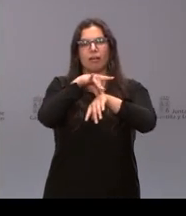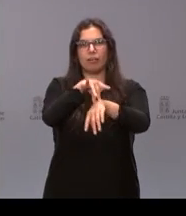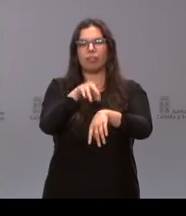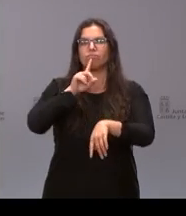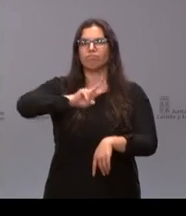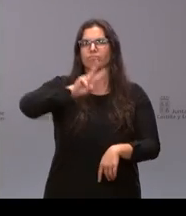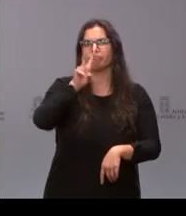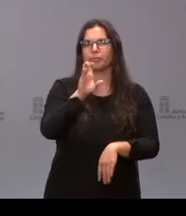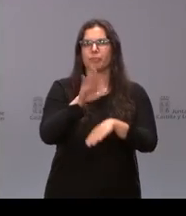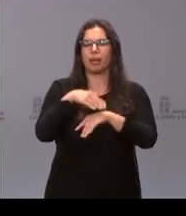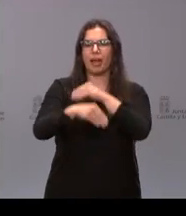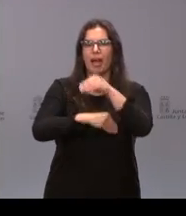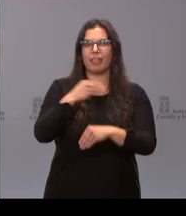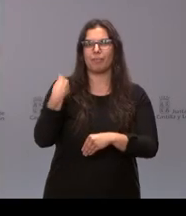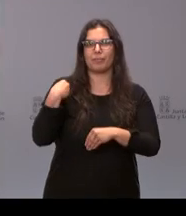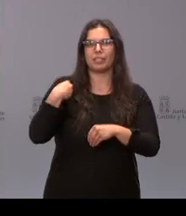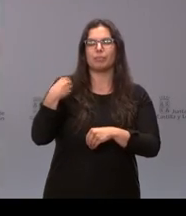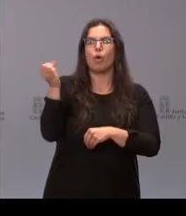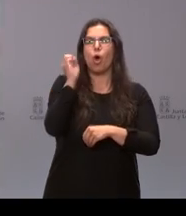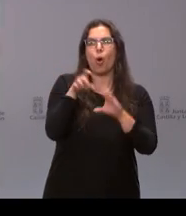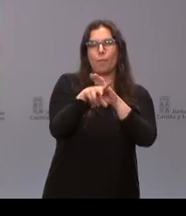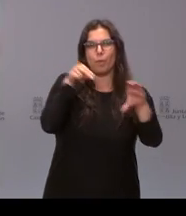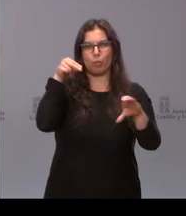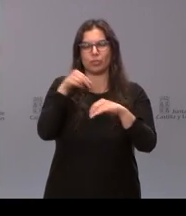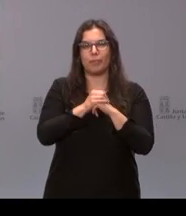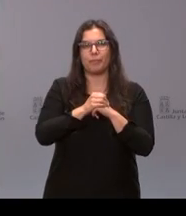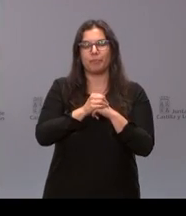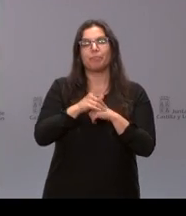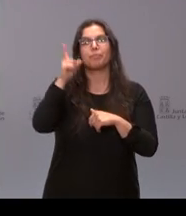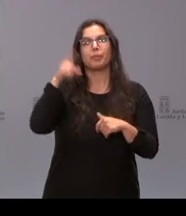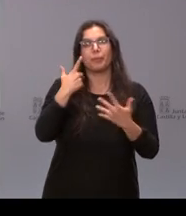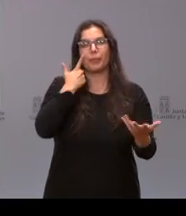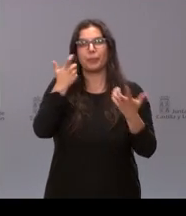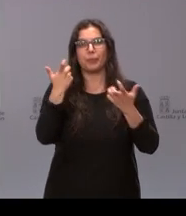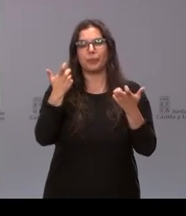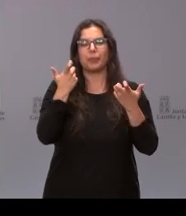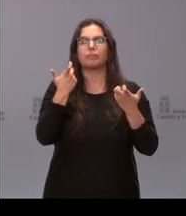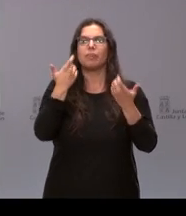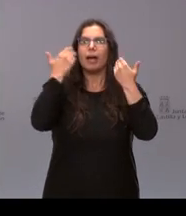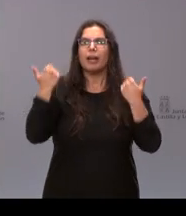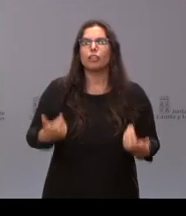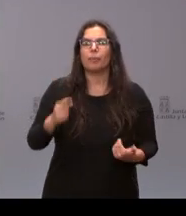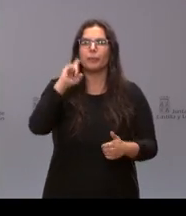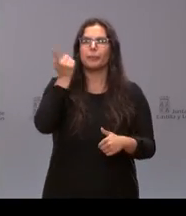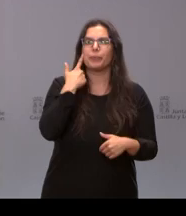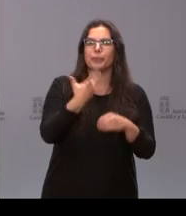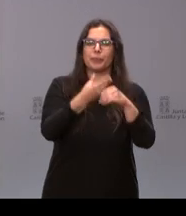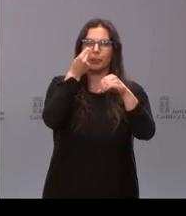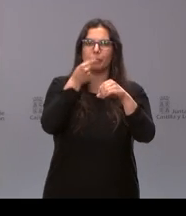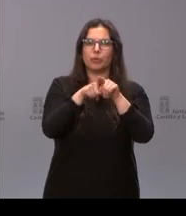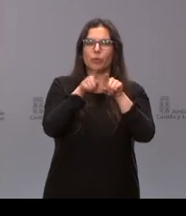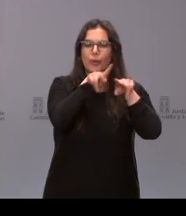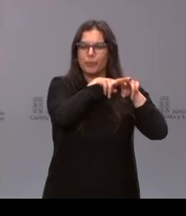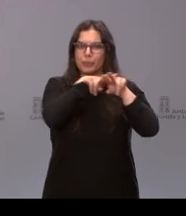realización de biopsias. También destaca en el ámbito de la anatomía patológica y oncológica el secuenciador masivo, que